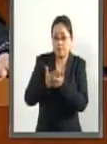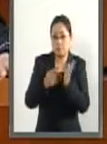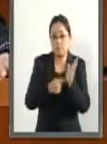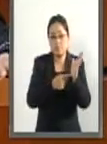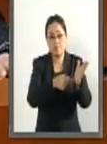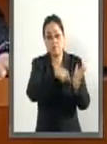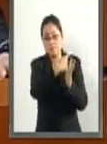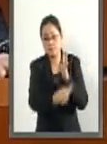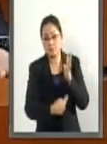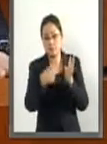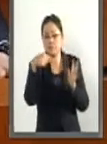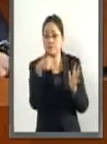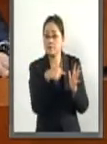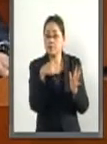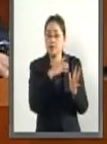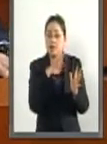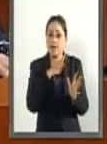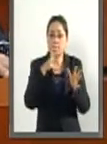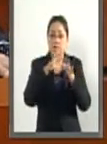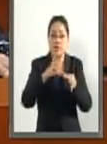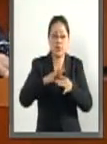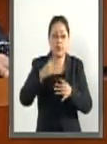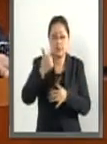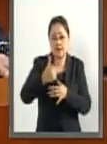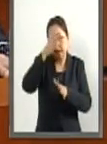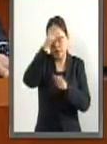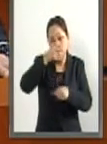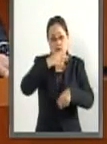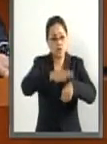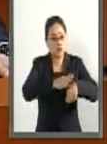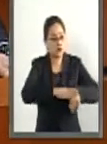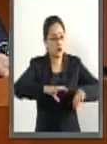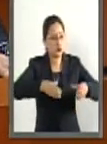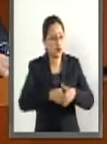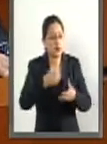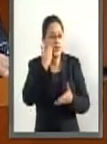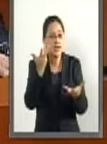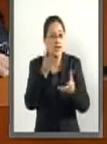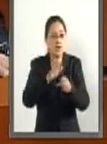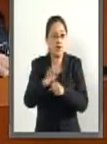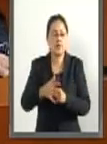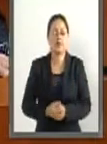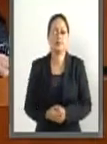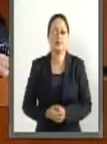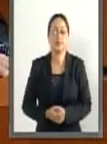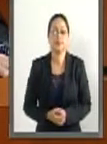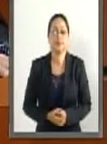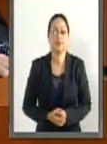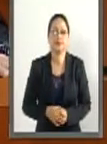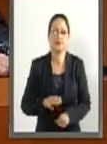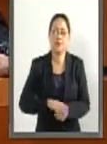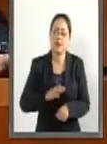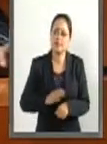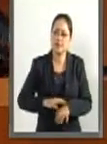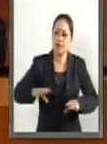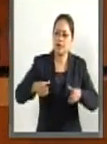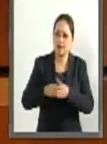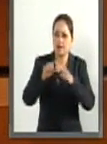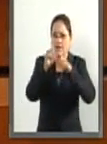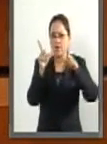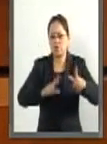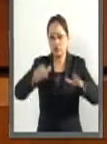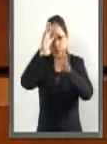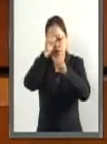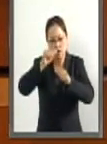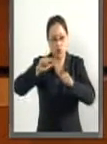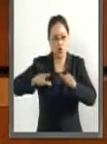presentan uno en el que se aprueban siete puntos de acuerdo que buscan lo siguiente. Impulsar un acuerdo nacional entre los